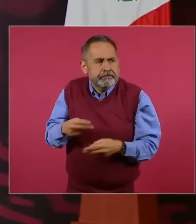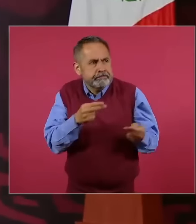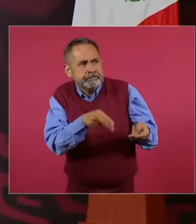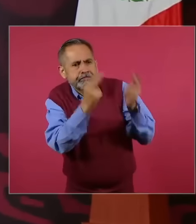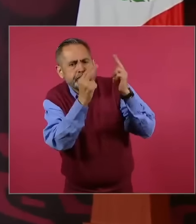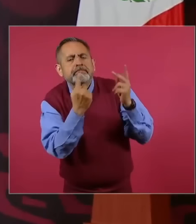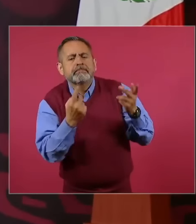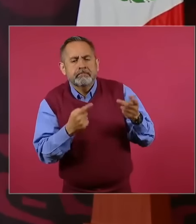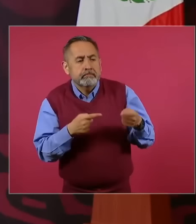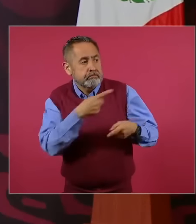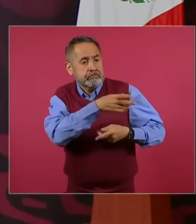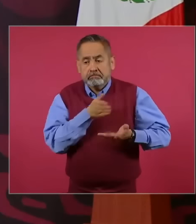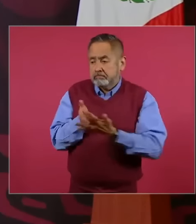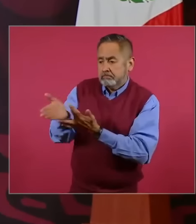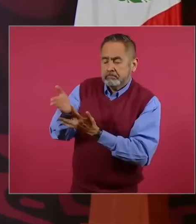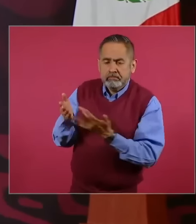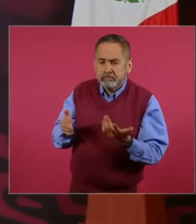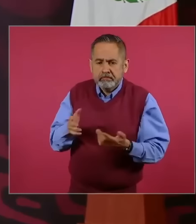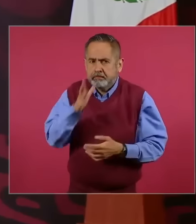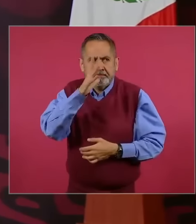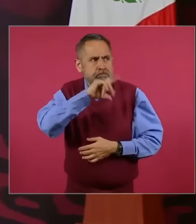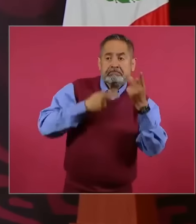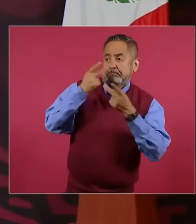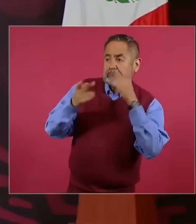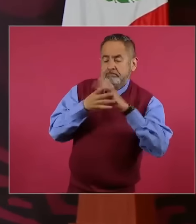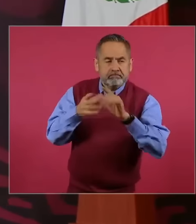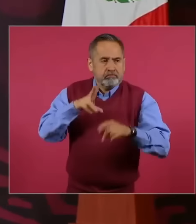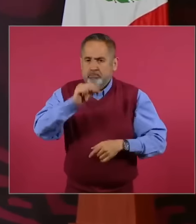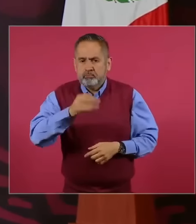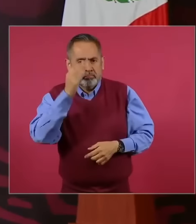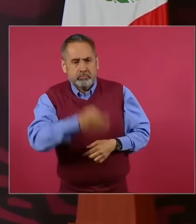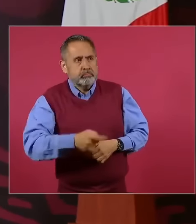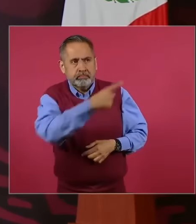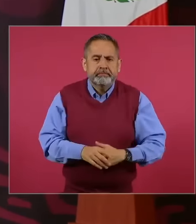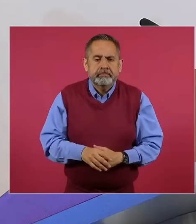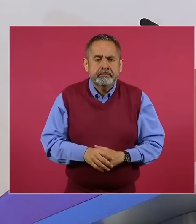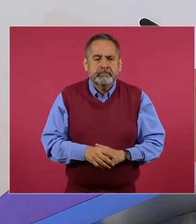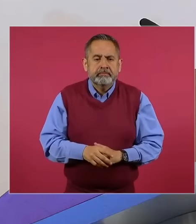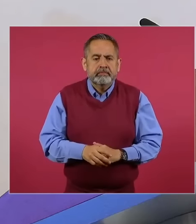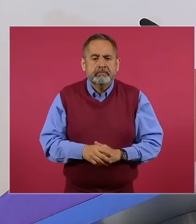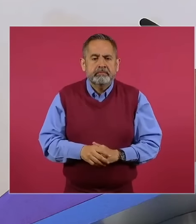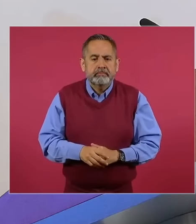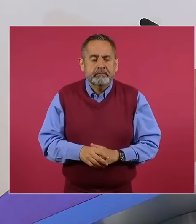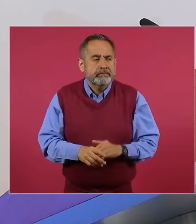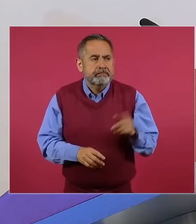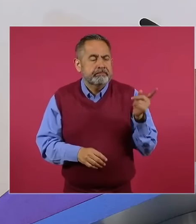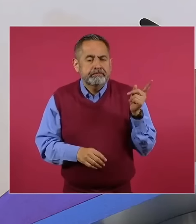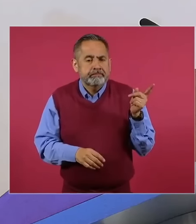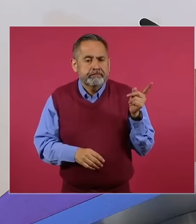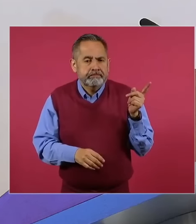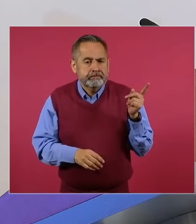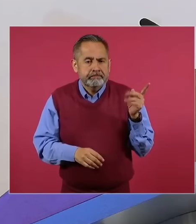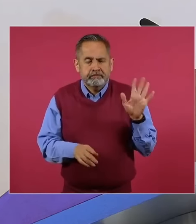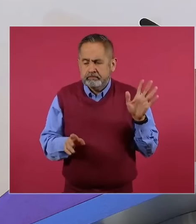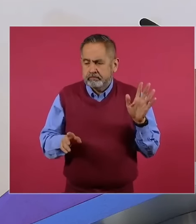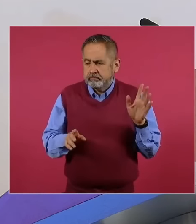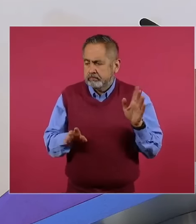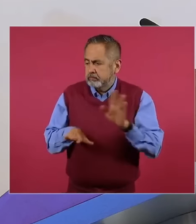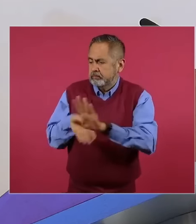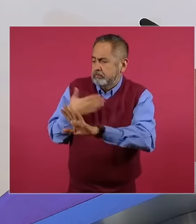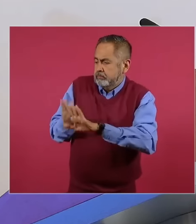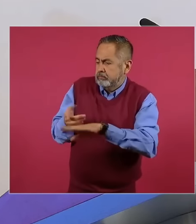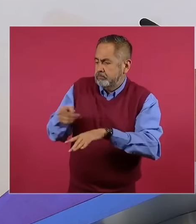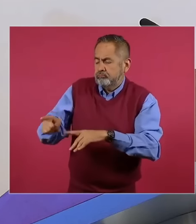representa una acción inaceptable de injerencia, contraviene la soberanía de los Estados Unidos